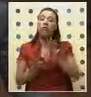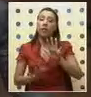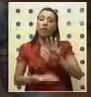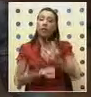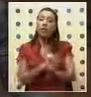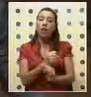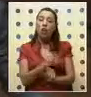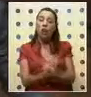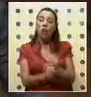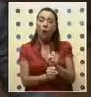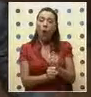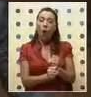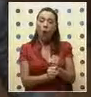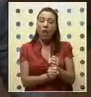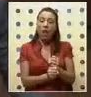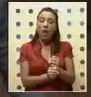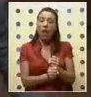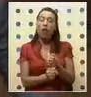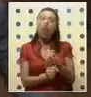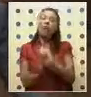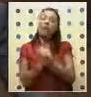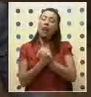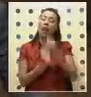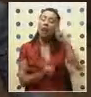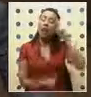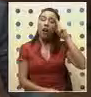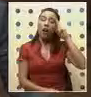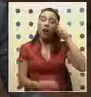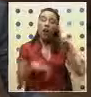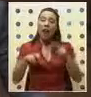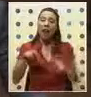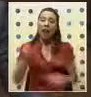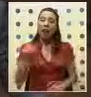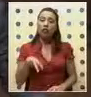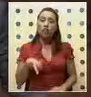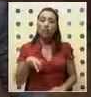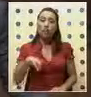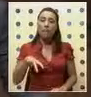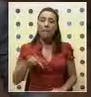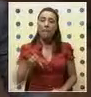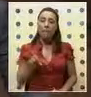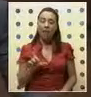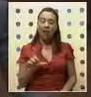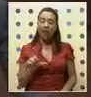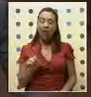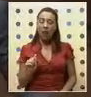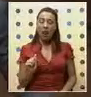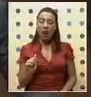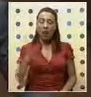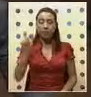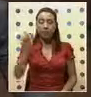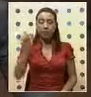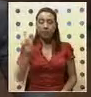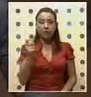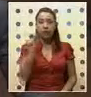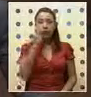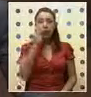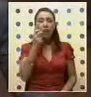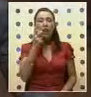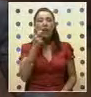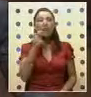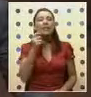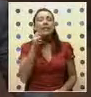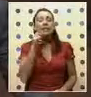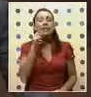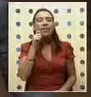años nuestro querido y recordado Nelson Mandela. Rolly Lala, en lengua chosa, quiere decir